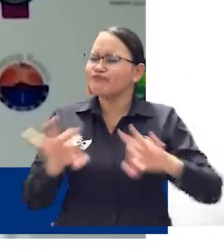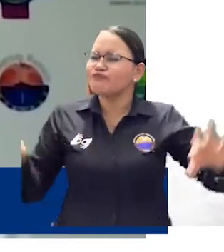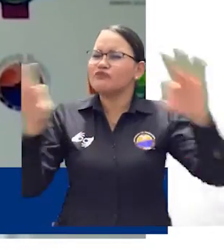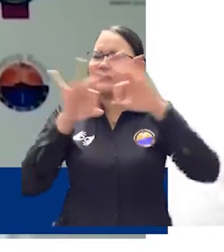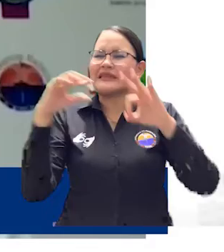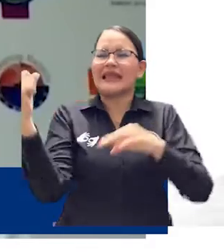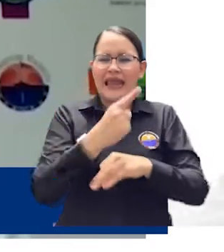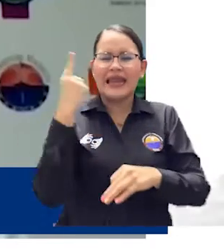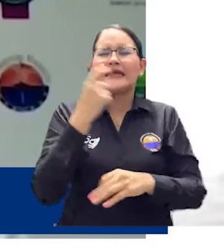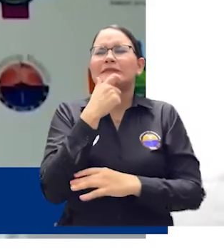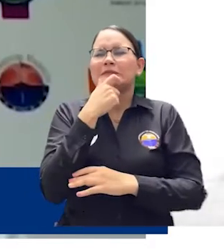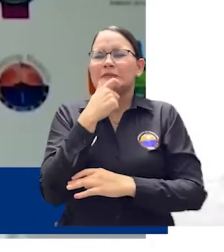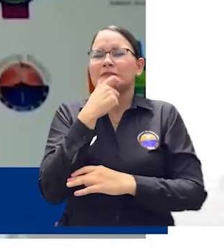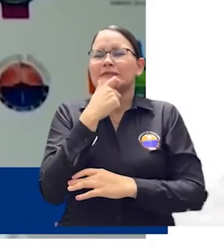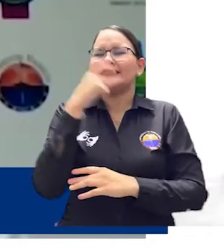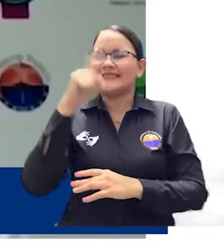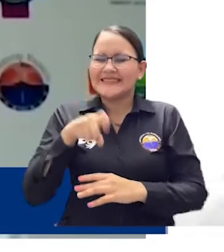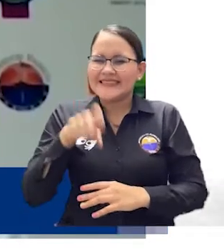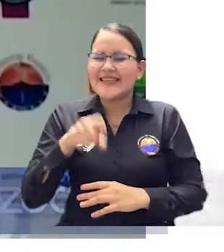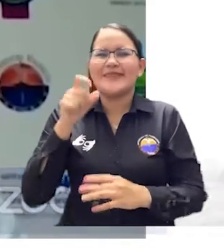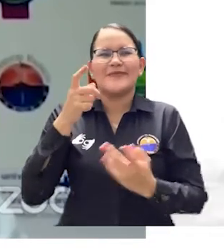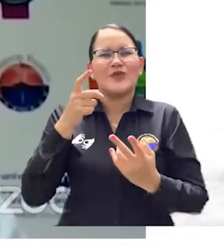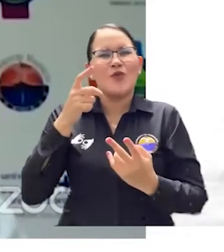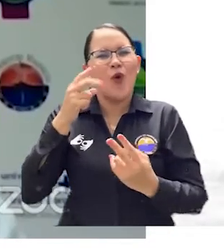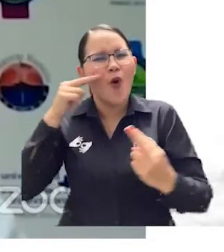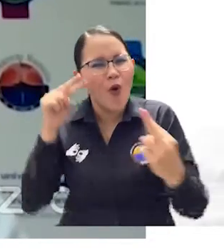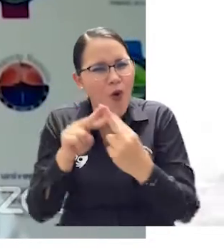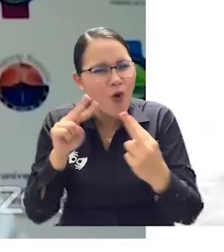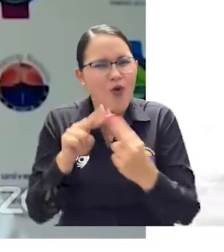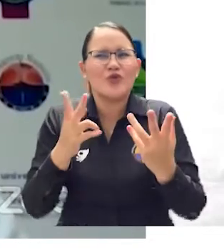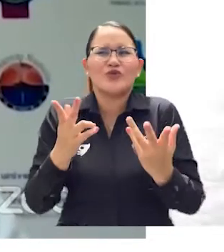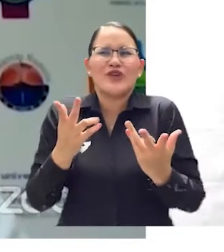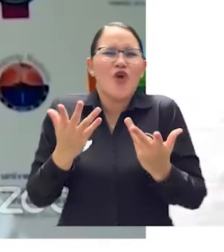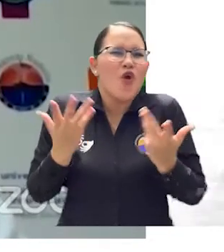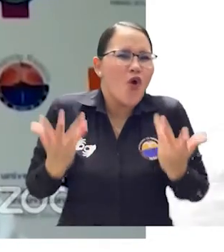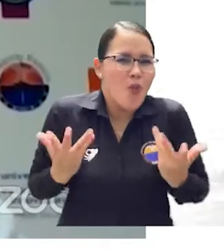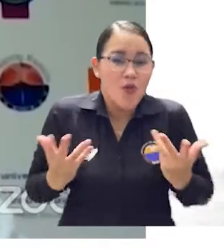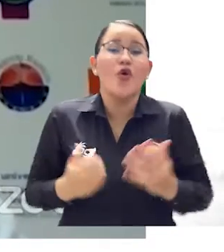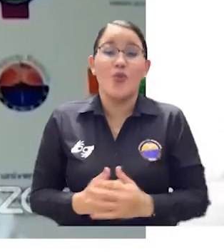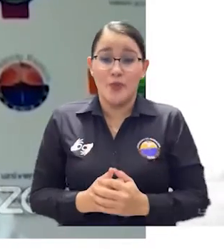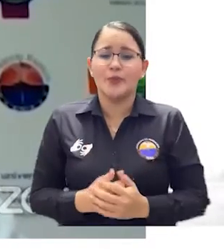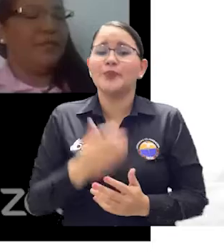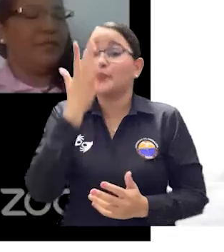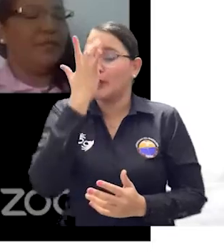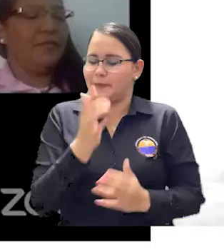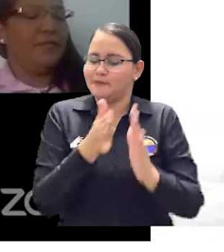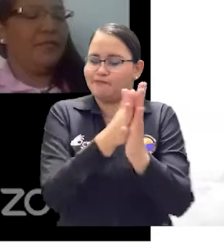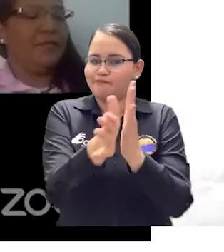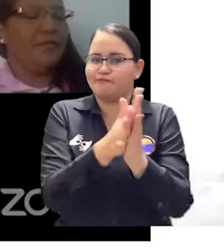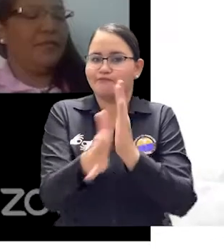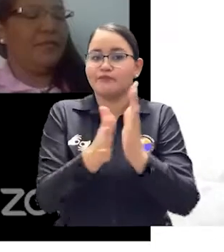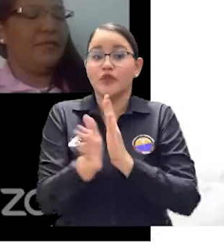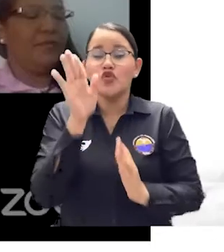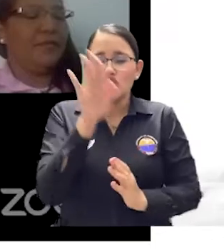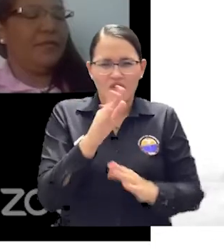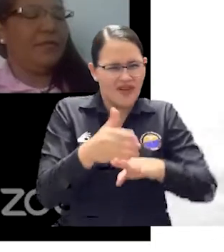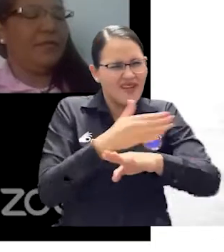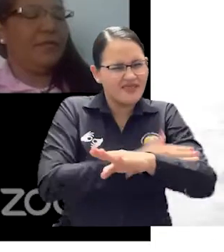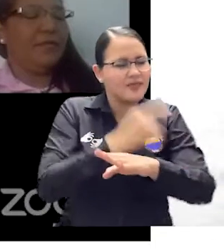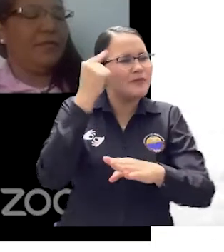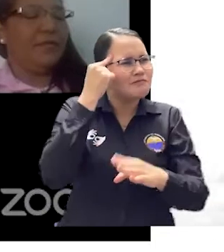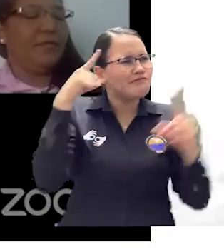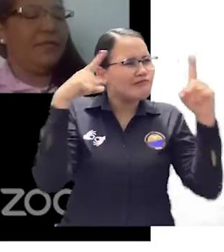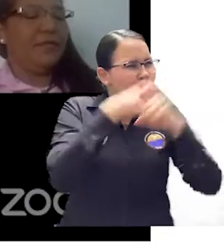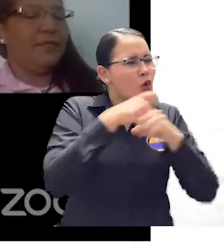Uno, porque es la posibilidad de materializar un proyecto académico que se ha venido trabajando juiciosamente por un importante número de